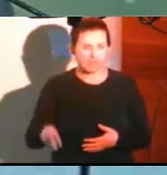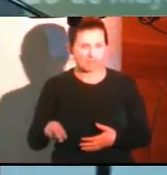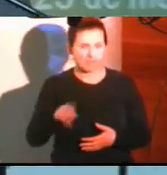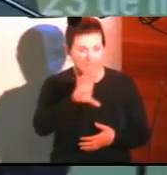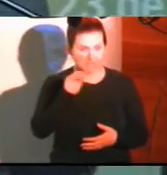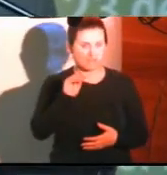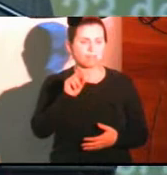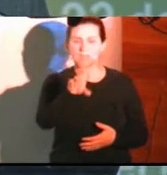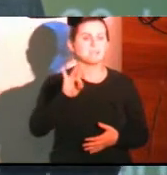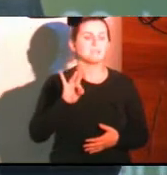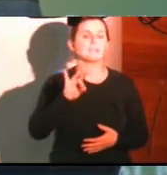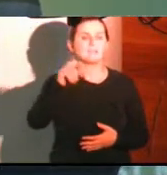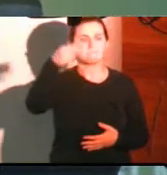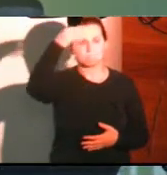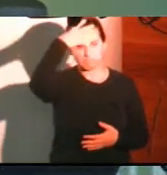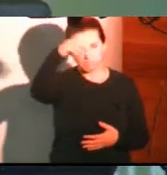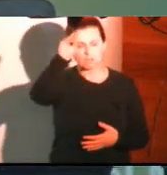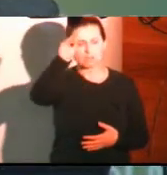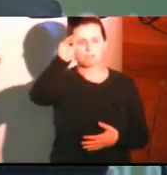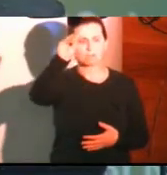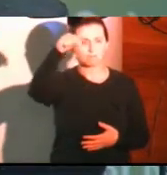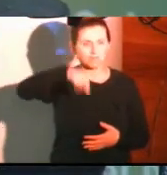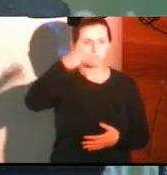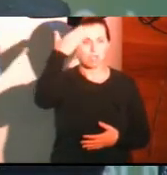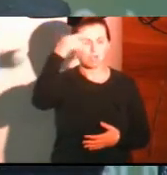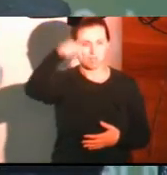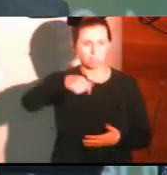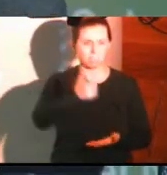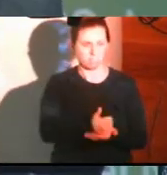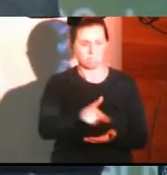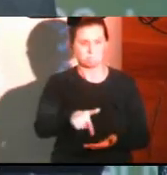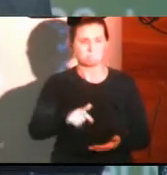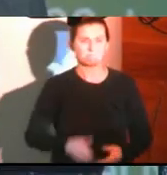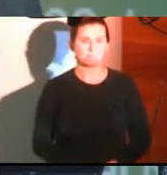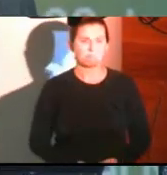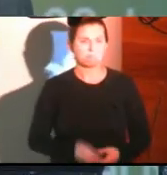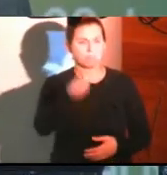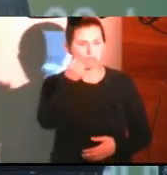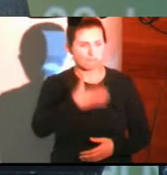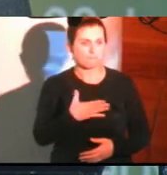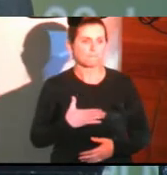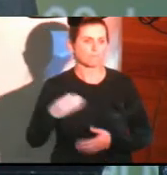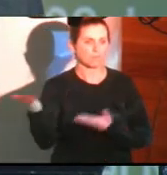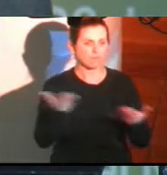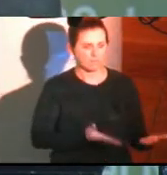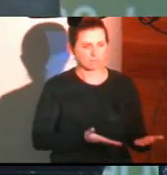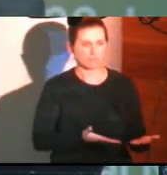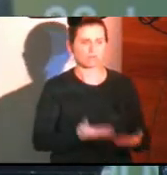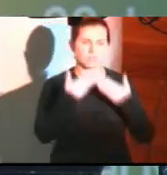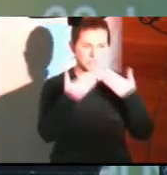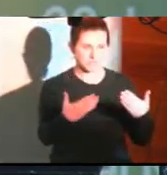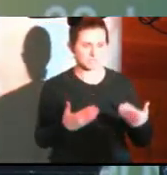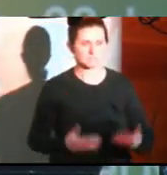actividades y que sigamos creciendo a lo largo y a lo ancho de la República Argentina. Muy bienvenidos, muchas gracias y que disfruten.